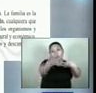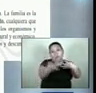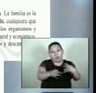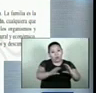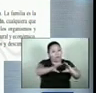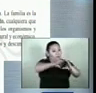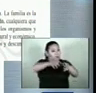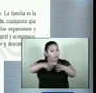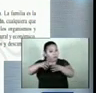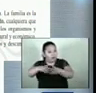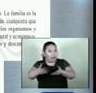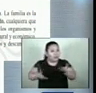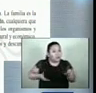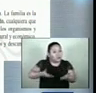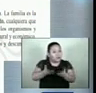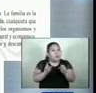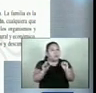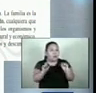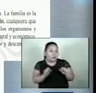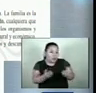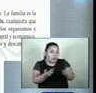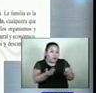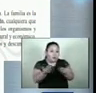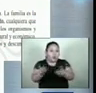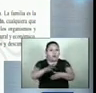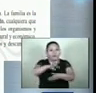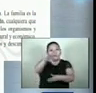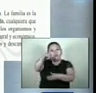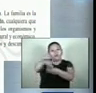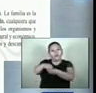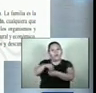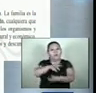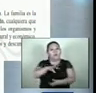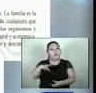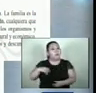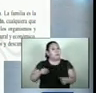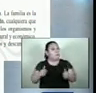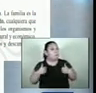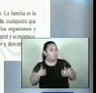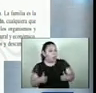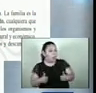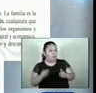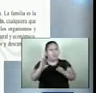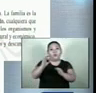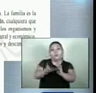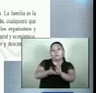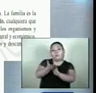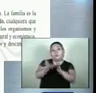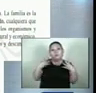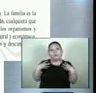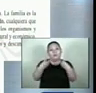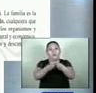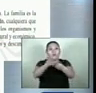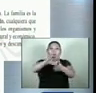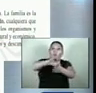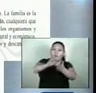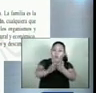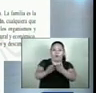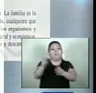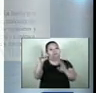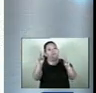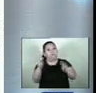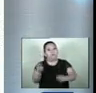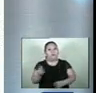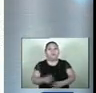organismos y servicios apropiados para su integración, bienestar y desarrollo social, cultural y